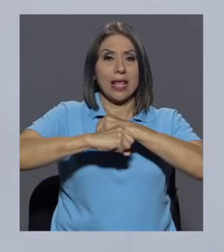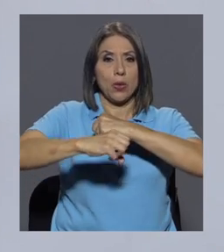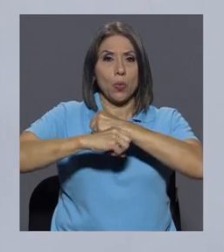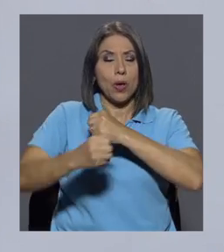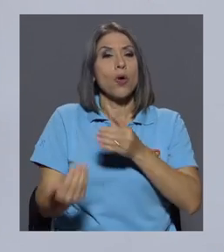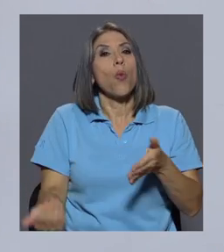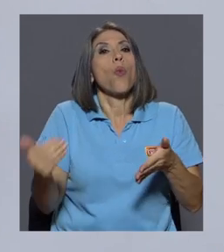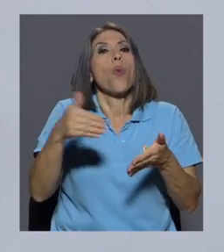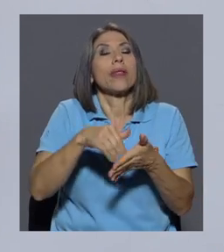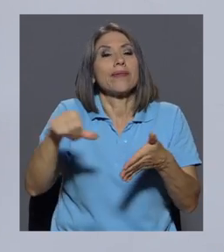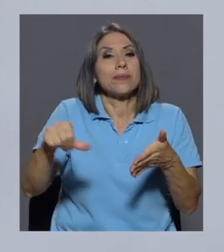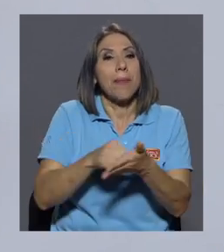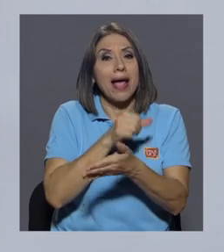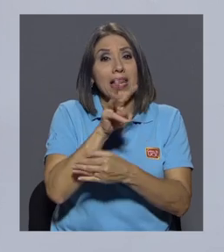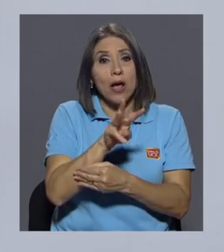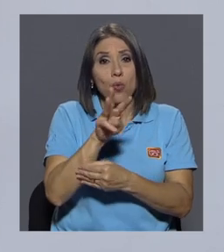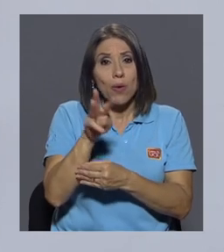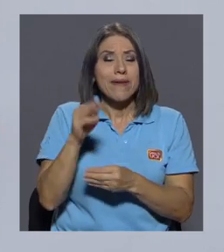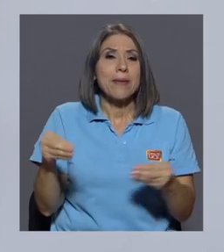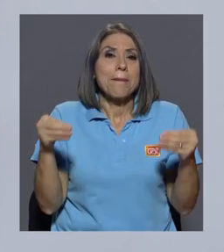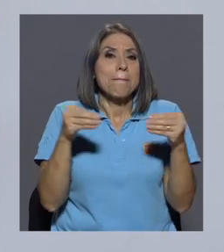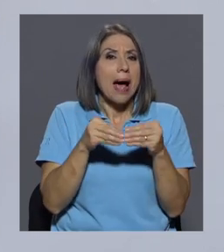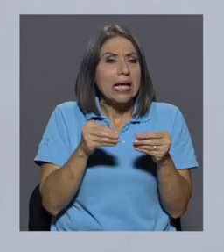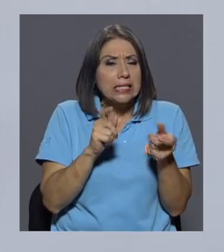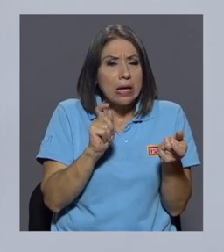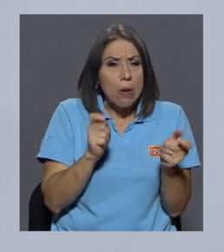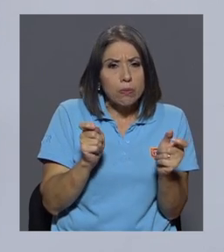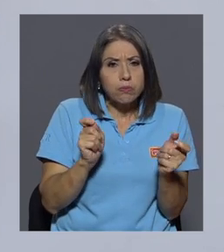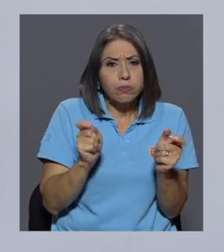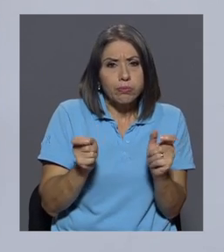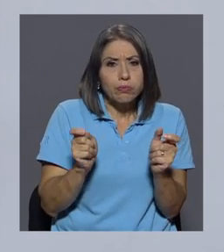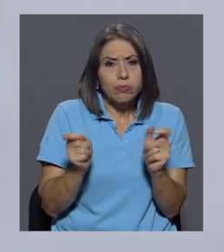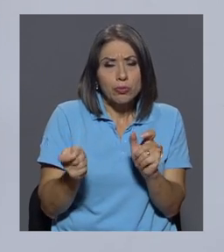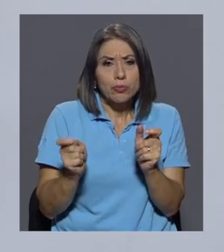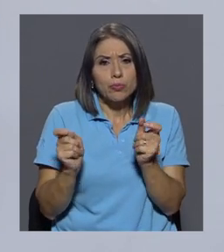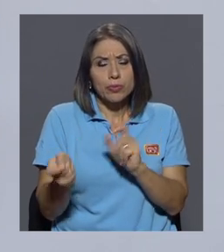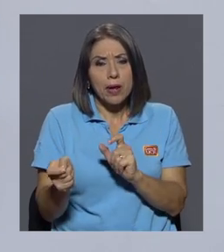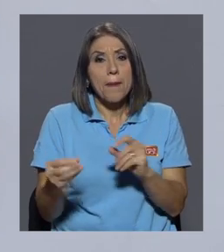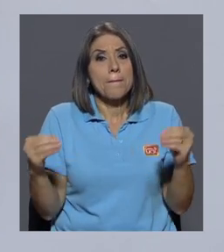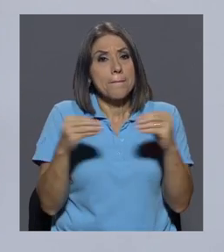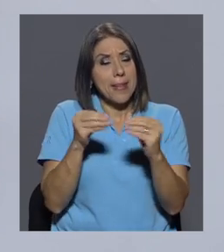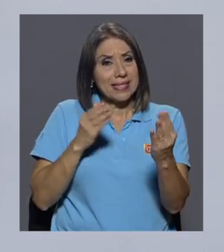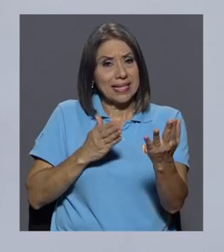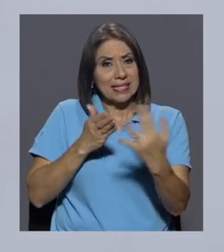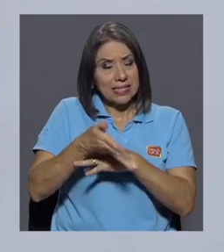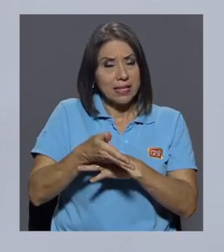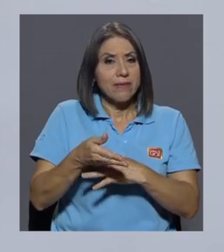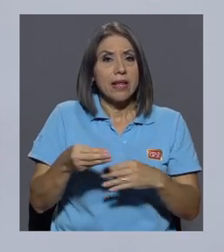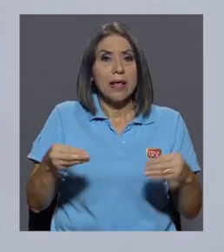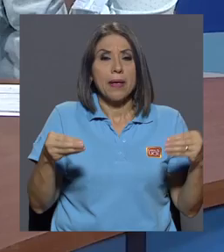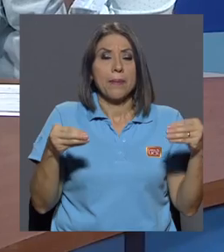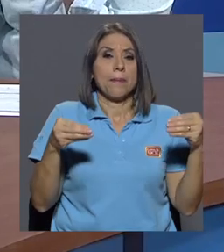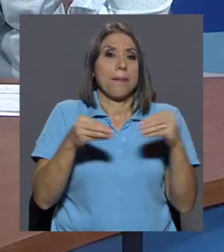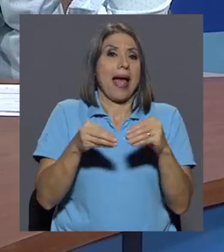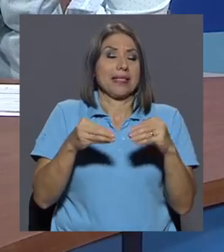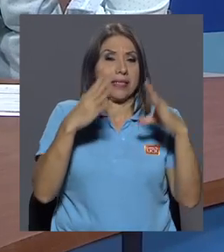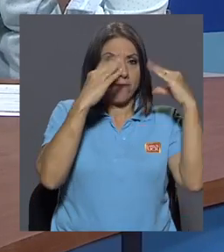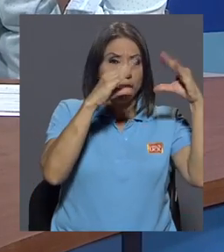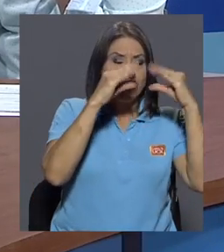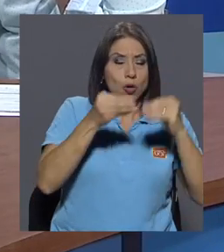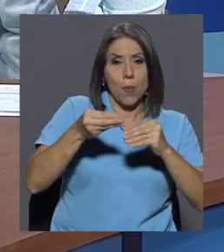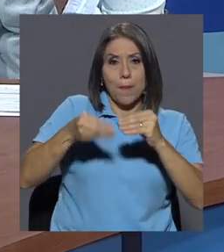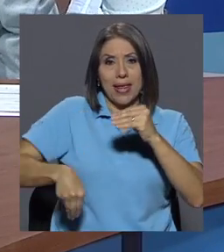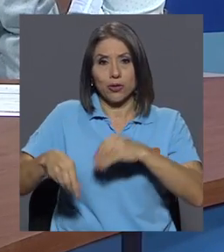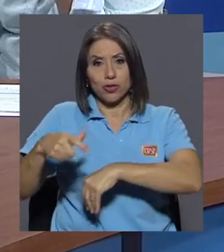completa al sitio para que sea más accesible y que la información la puedan buscar y obtener en menor tiempo. Para quien nunca